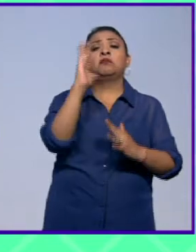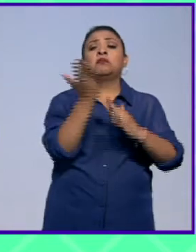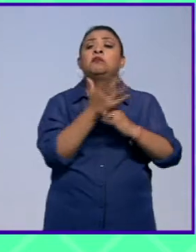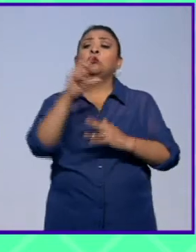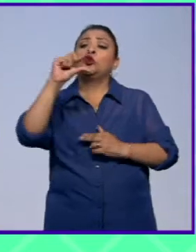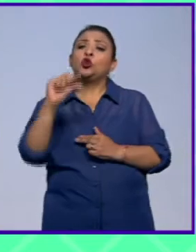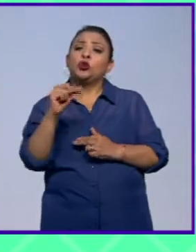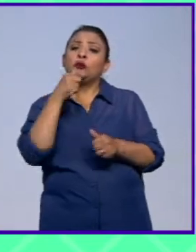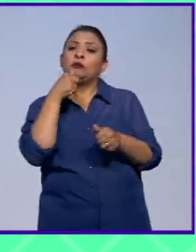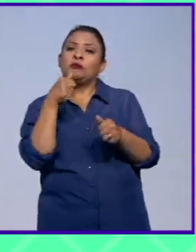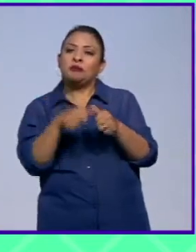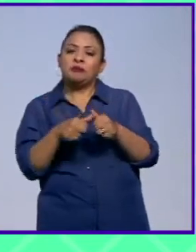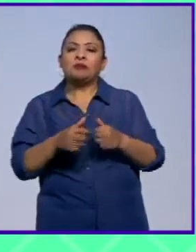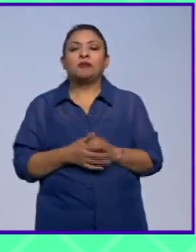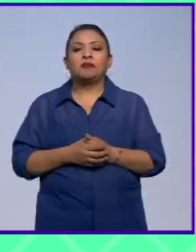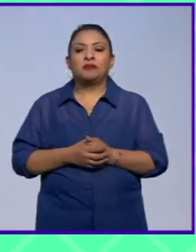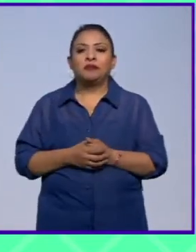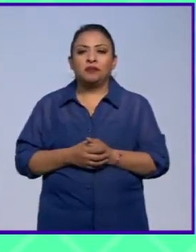de las minúsculas